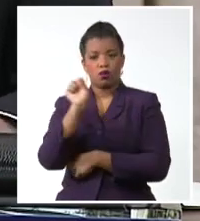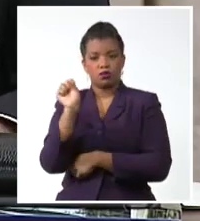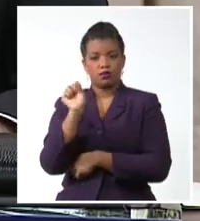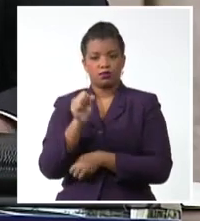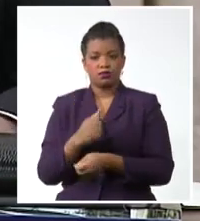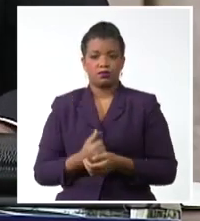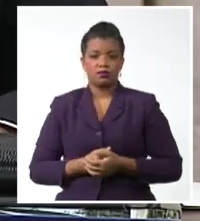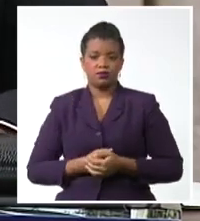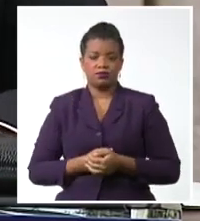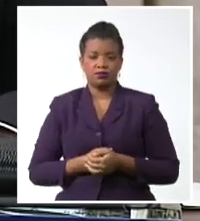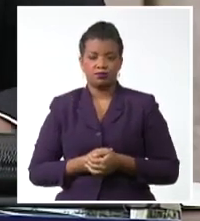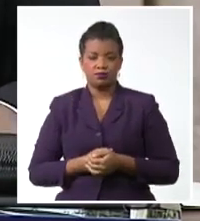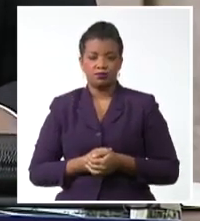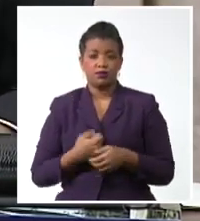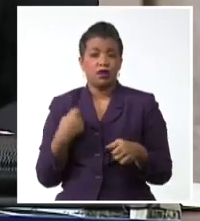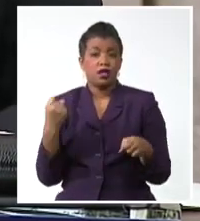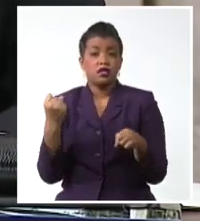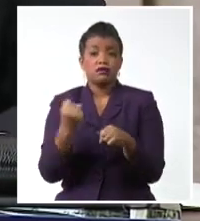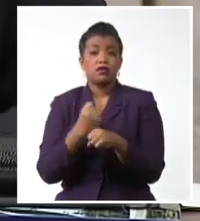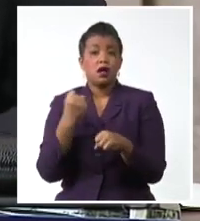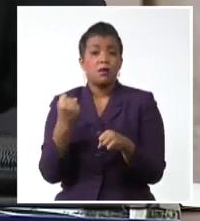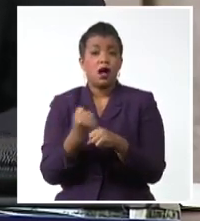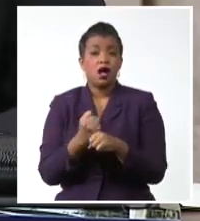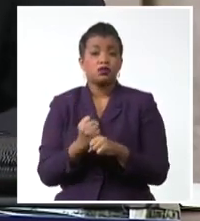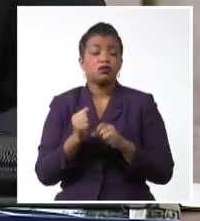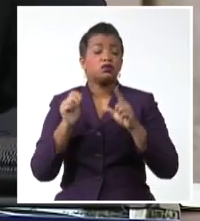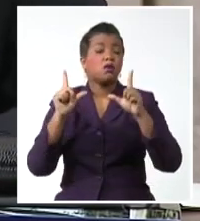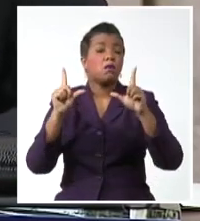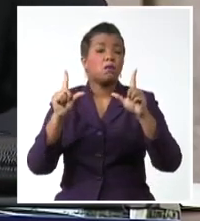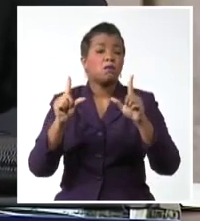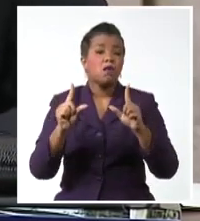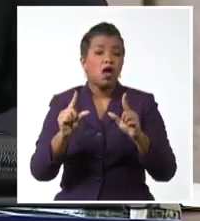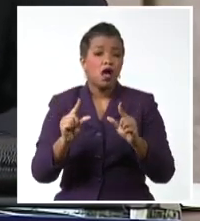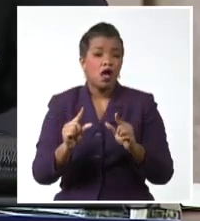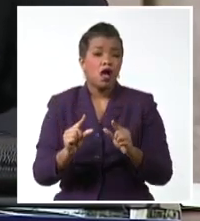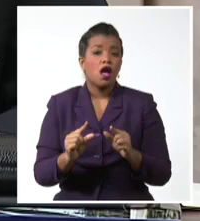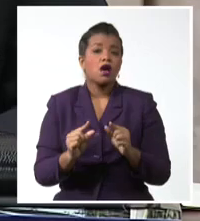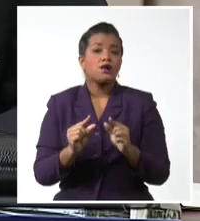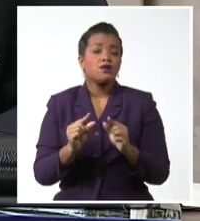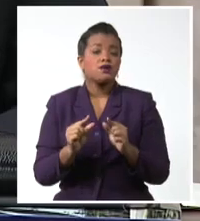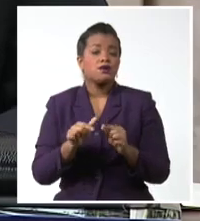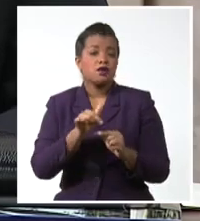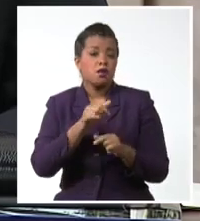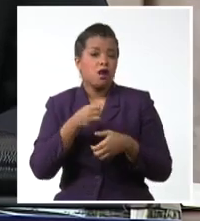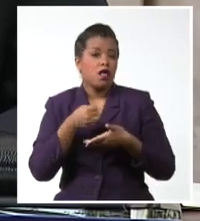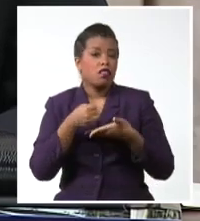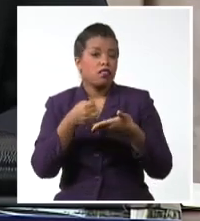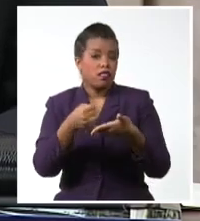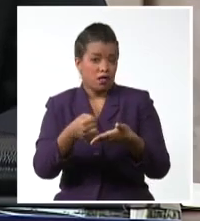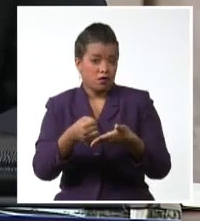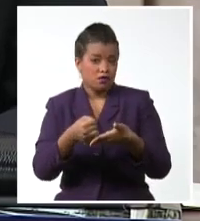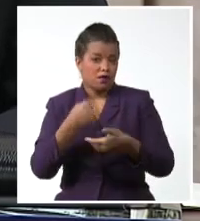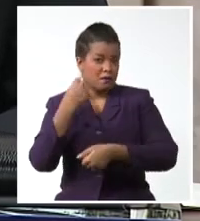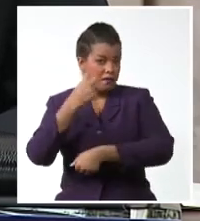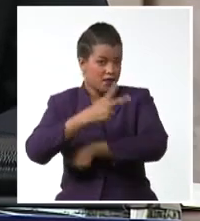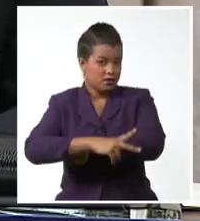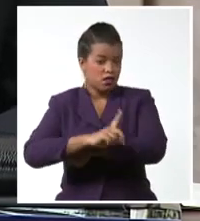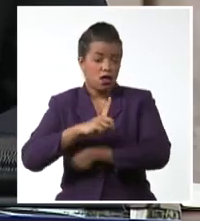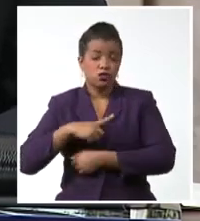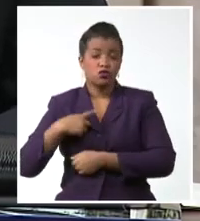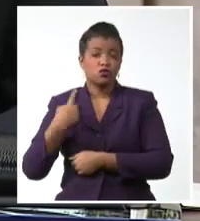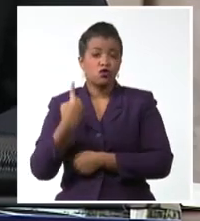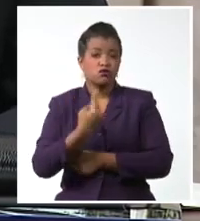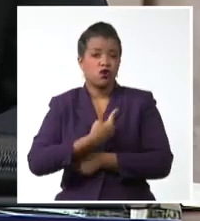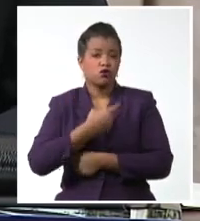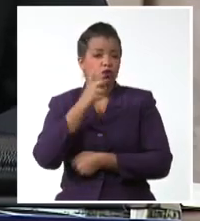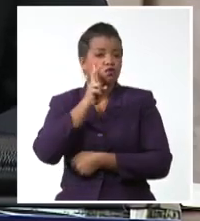trabajando por reducir las brechas existentes y consolidar el espacio regional hemos apostado a